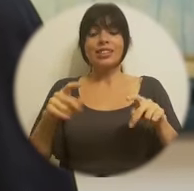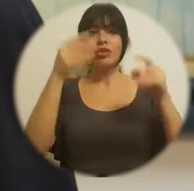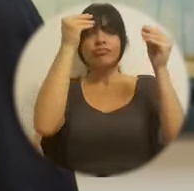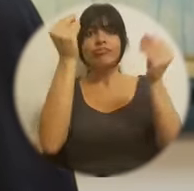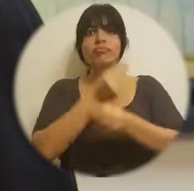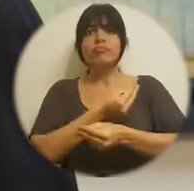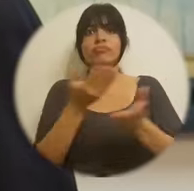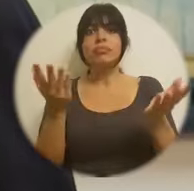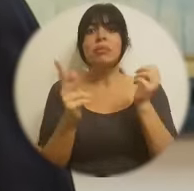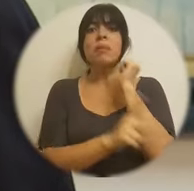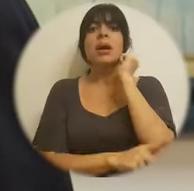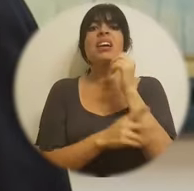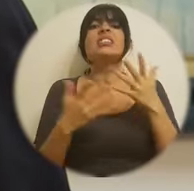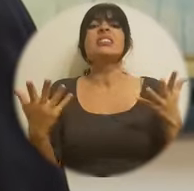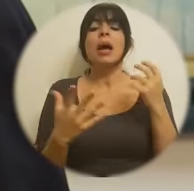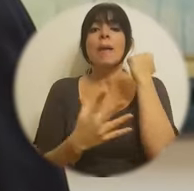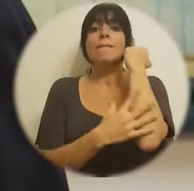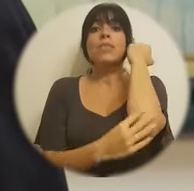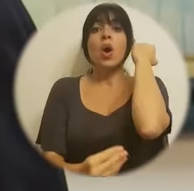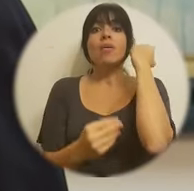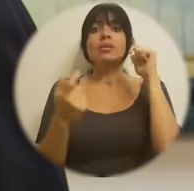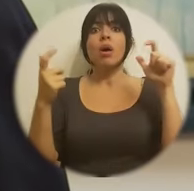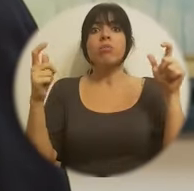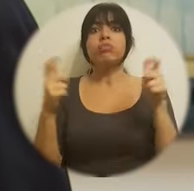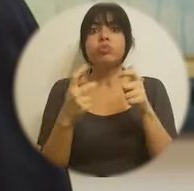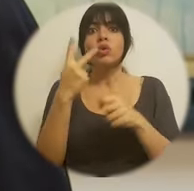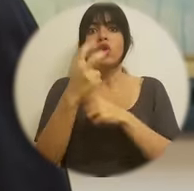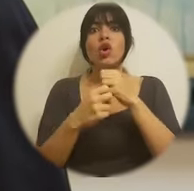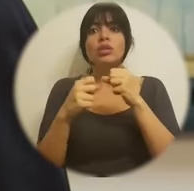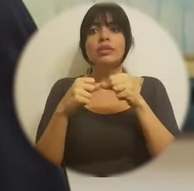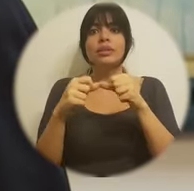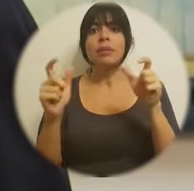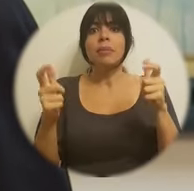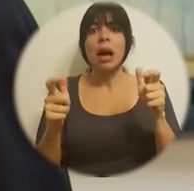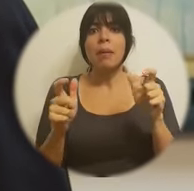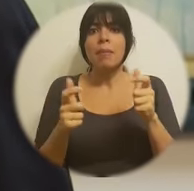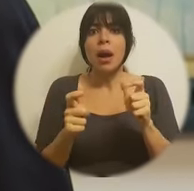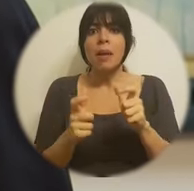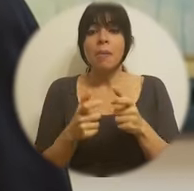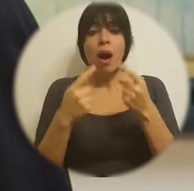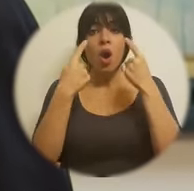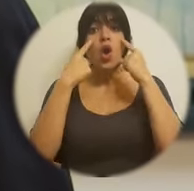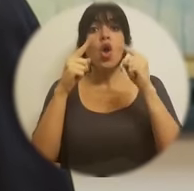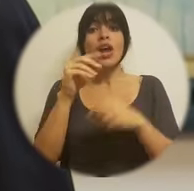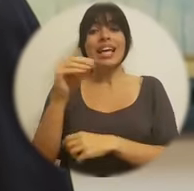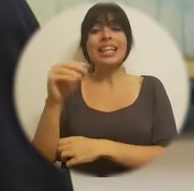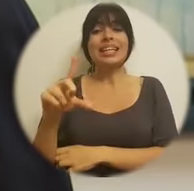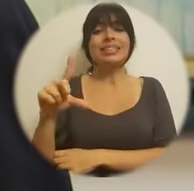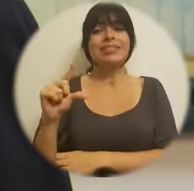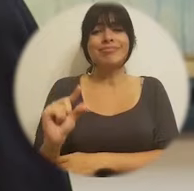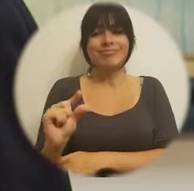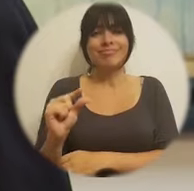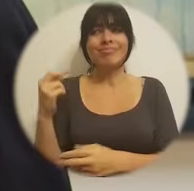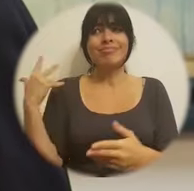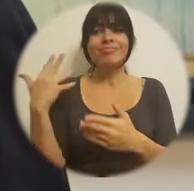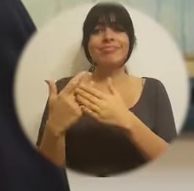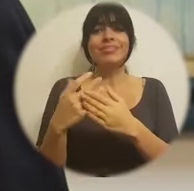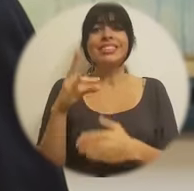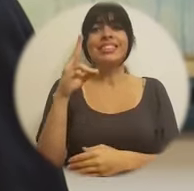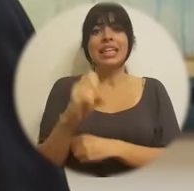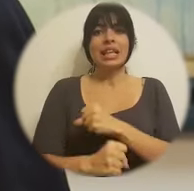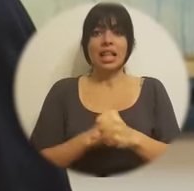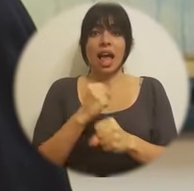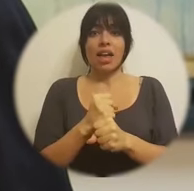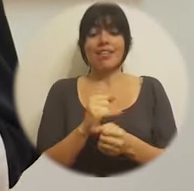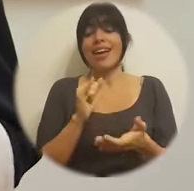Censos informó al país que la pobreza se redujo por segundo año consecutivo y logramos el índice más bajo en